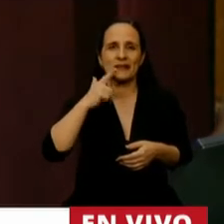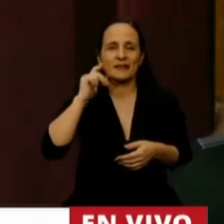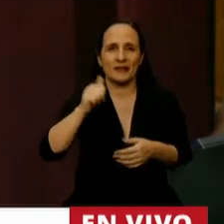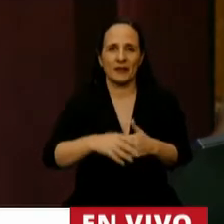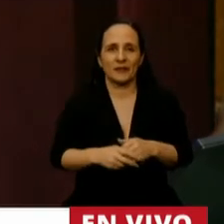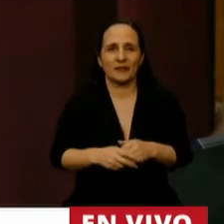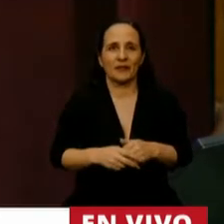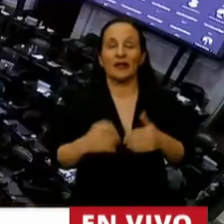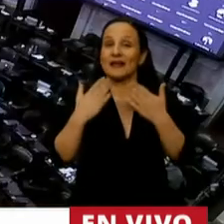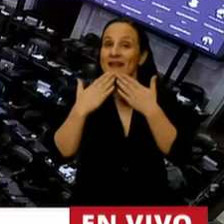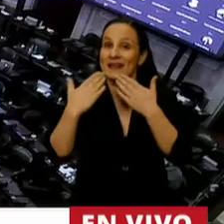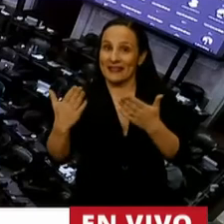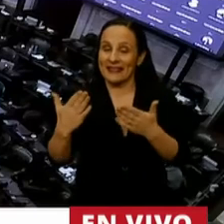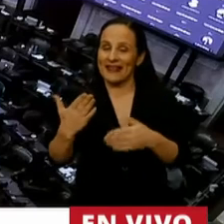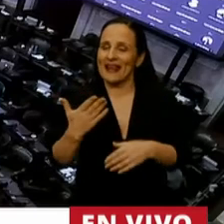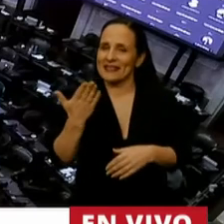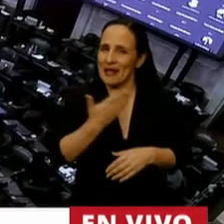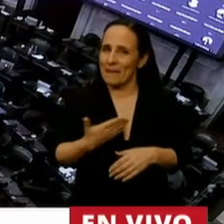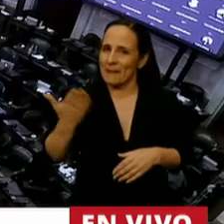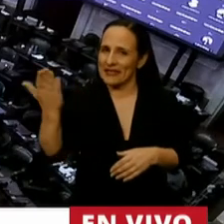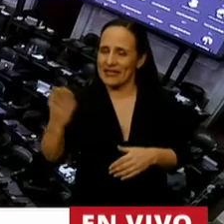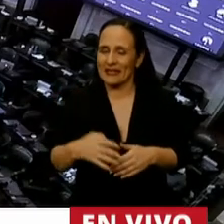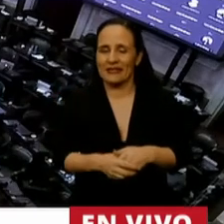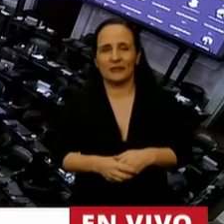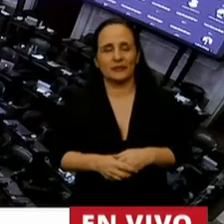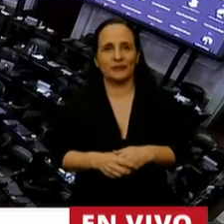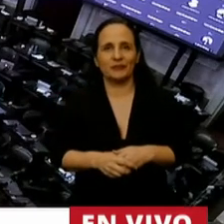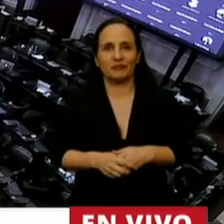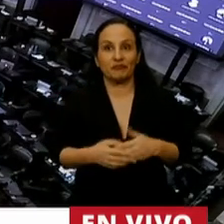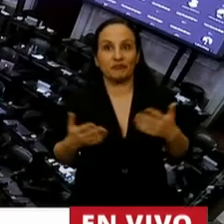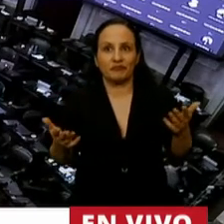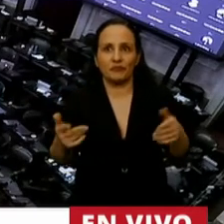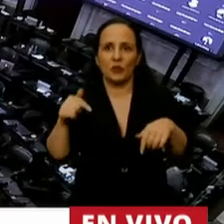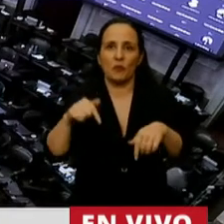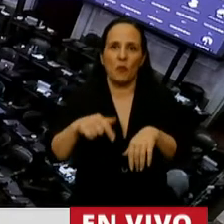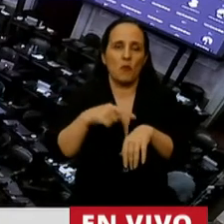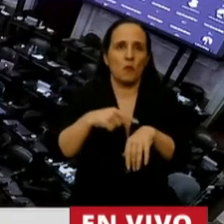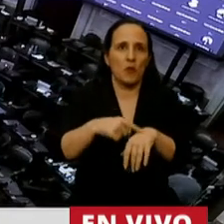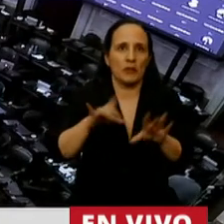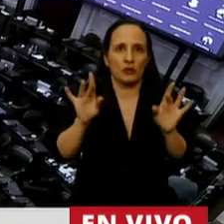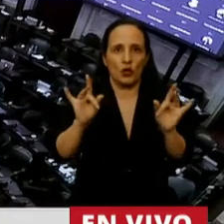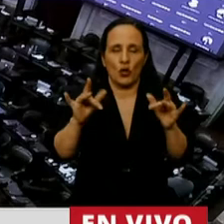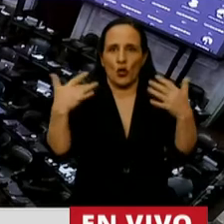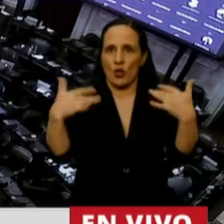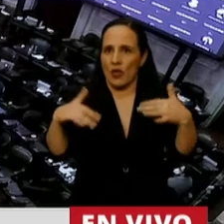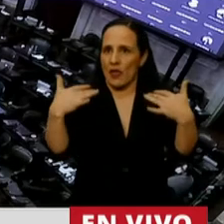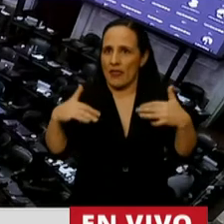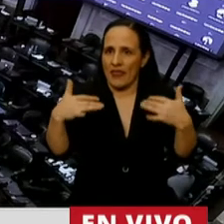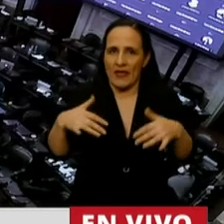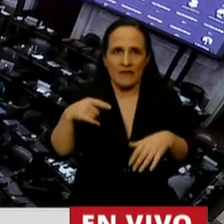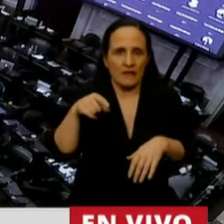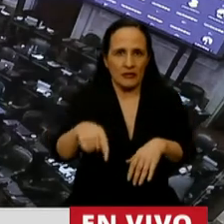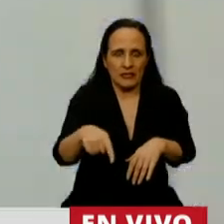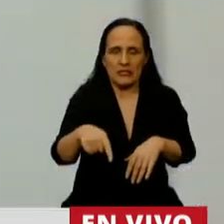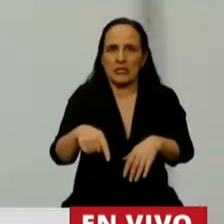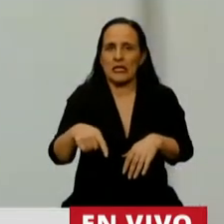Gracias, señor Presidente. Estamos en un momento difícil, de los peores que tuvimos. Llegamos a